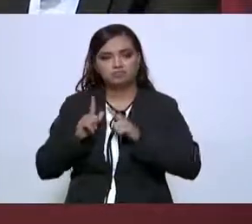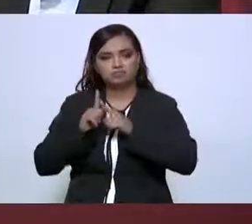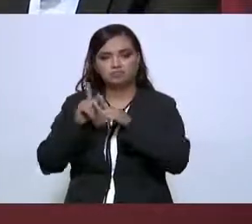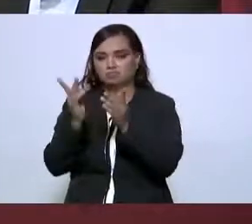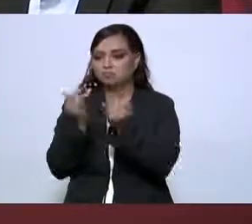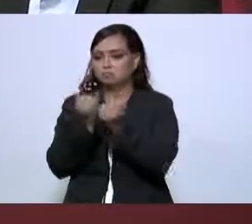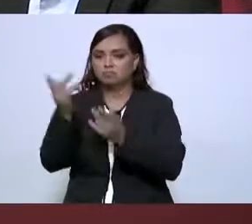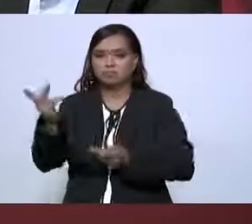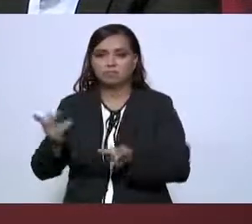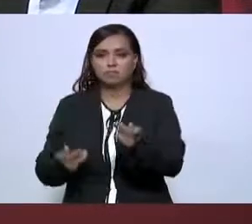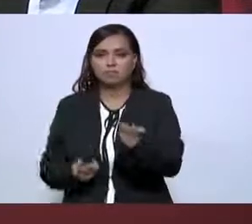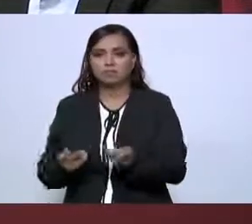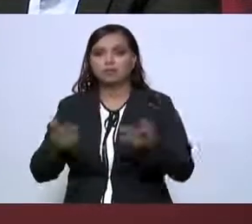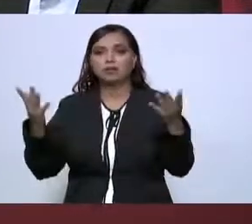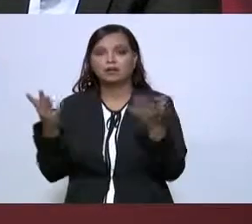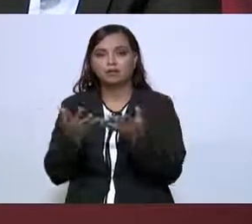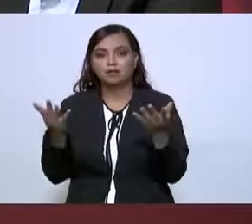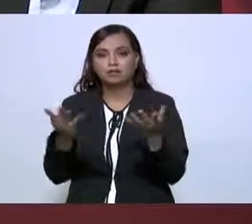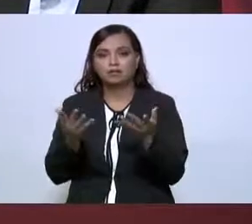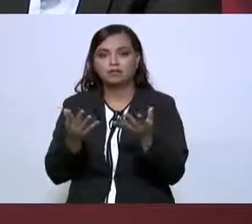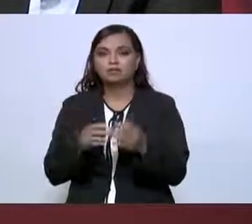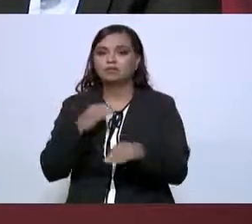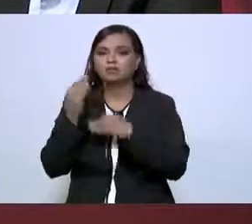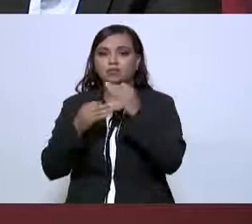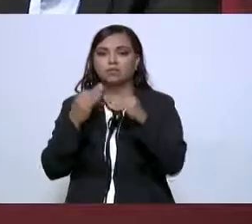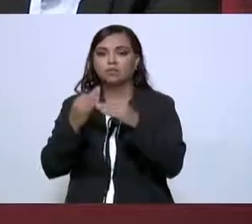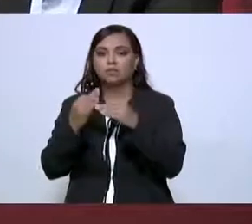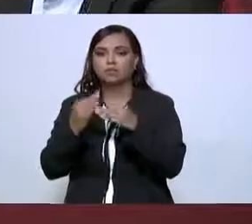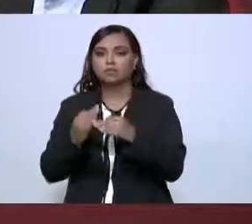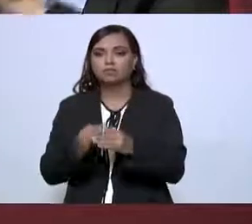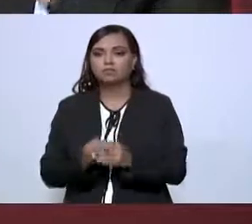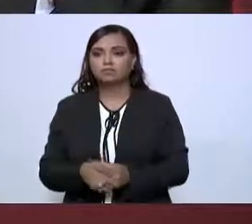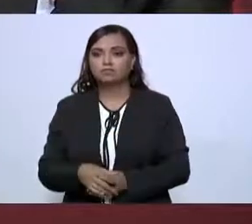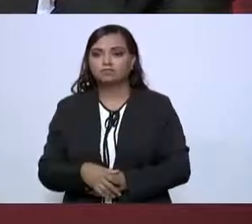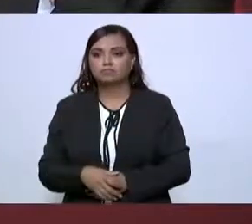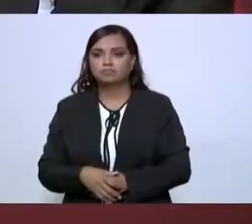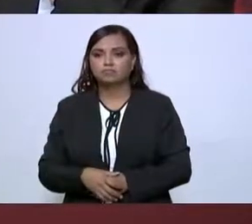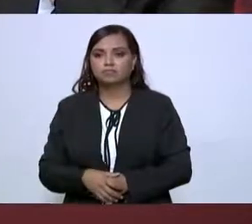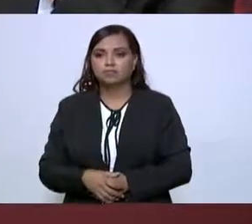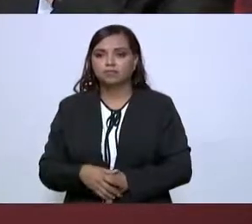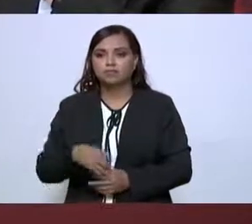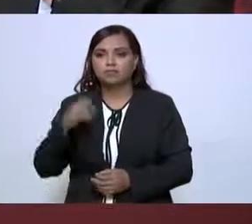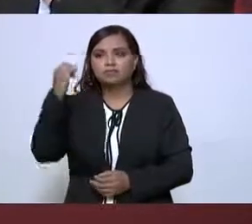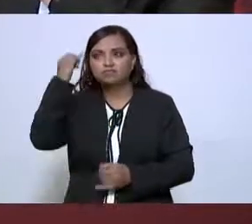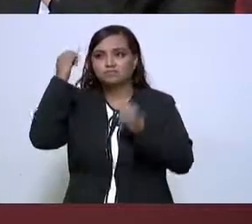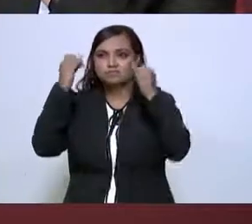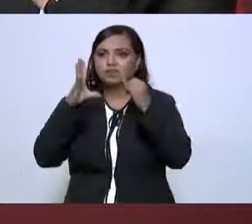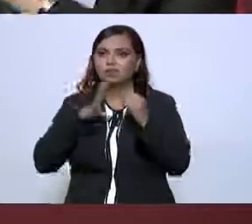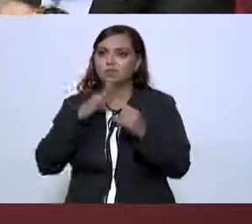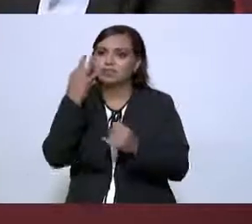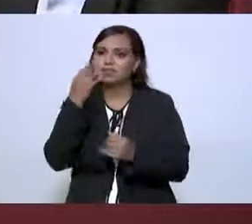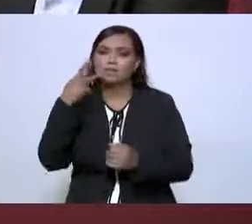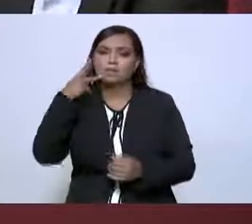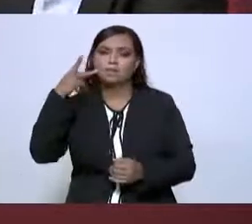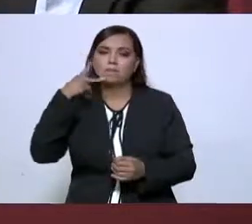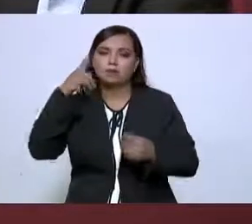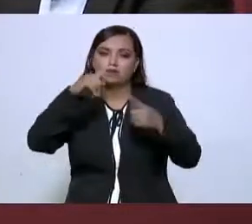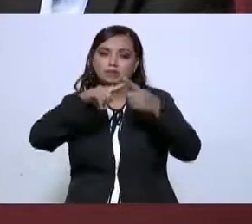la práctica el criterio que se resume en tres palabras,